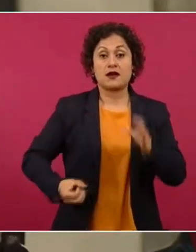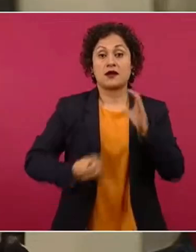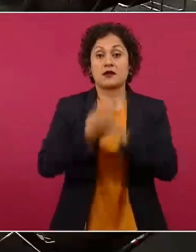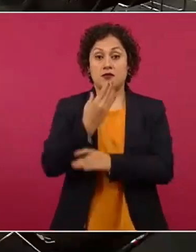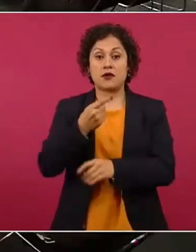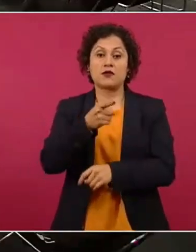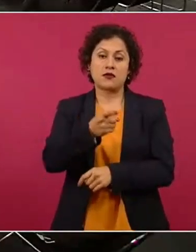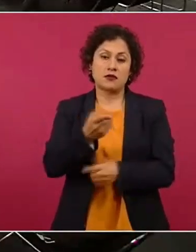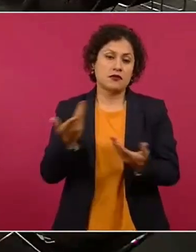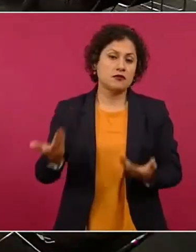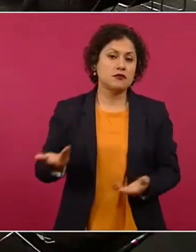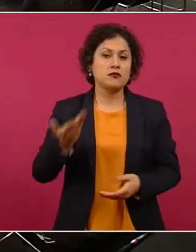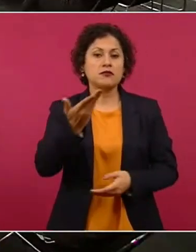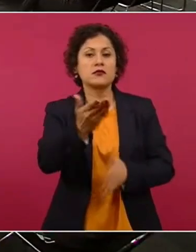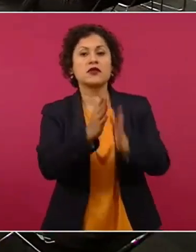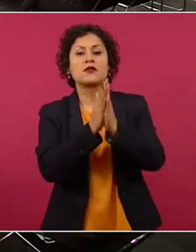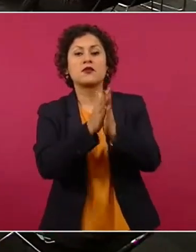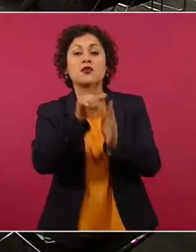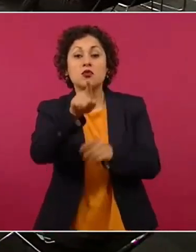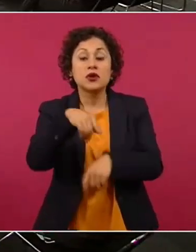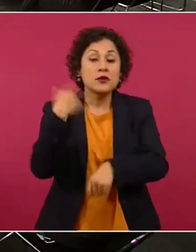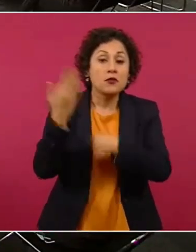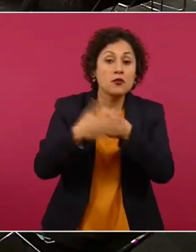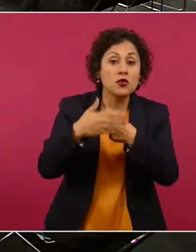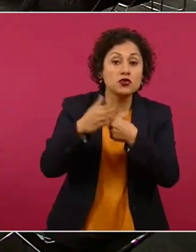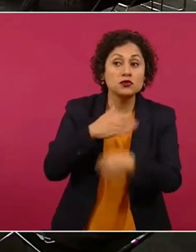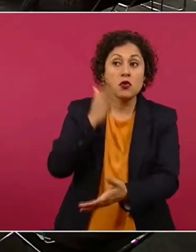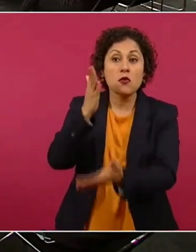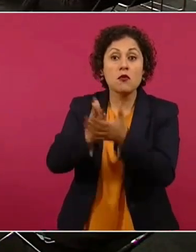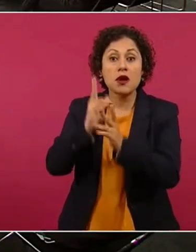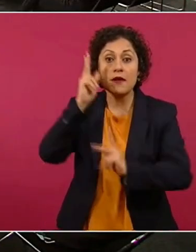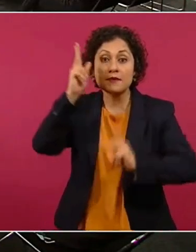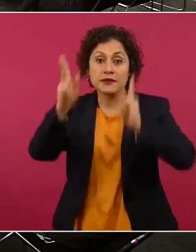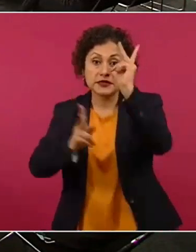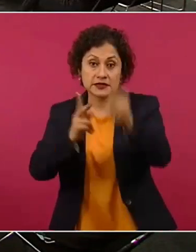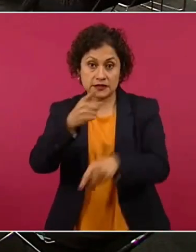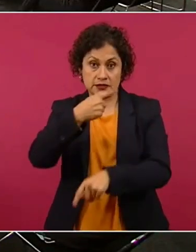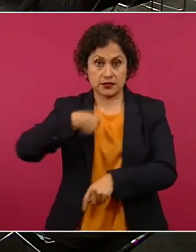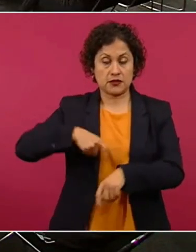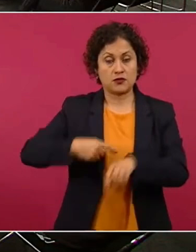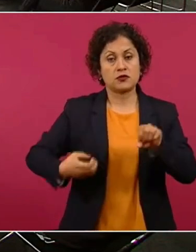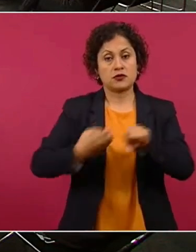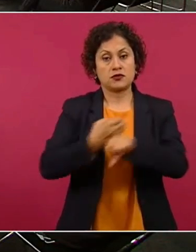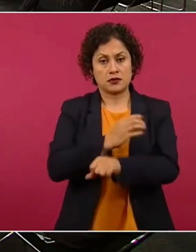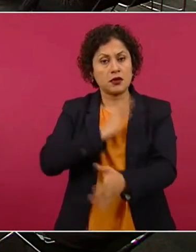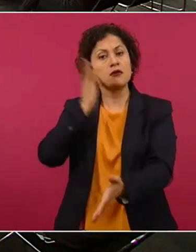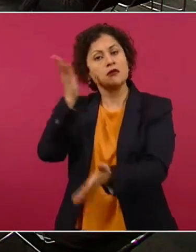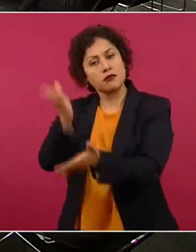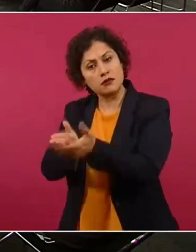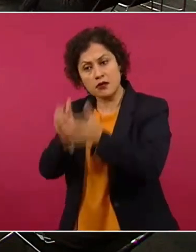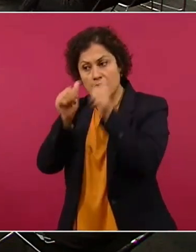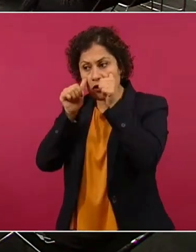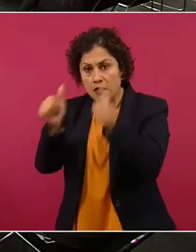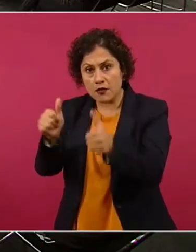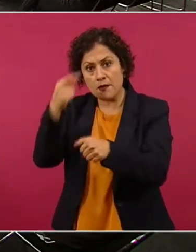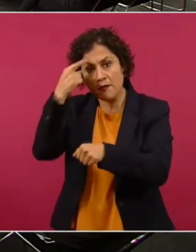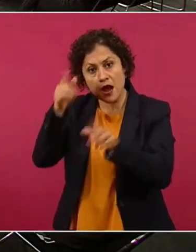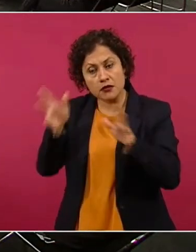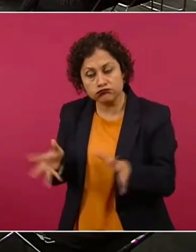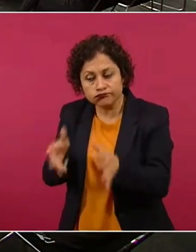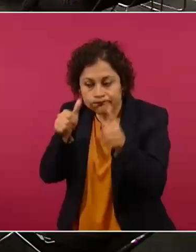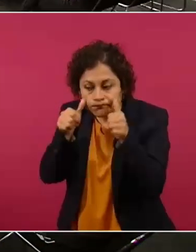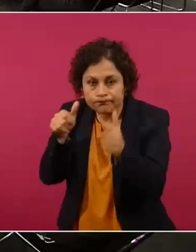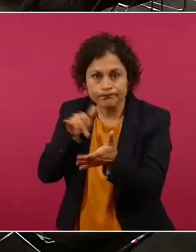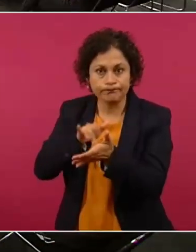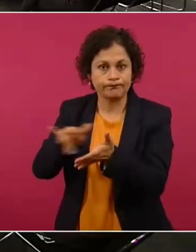correle la invitación a que en su próxima visita a nuestro estado pueda pues darle una visita a Navojoa, darle un impulso adicional a ese municipio, ya